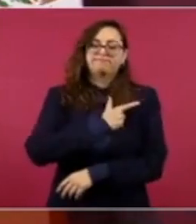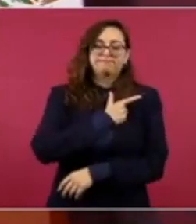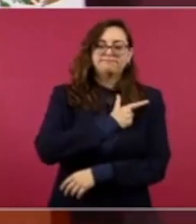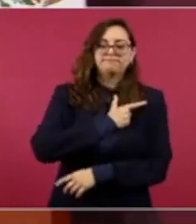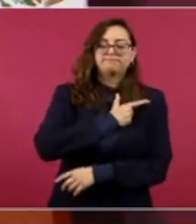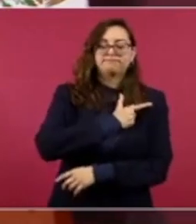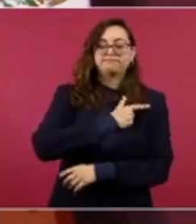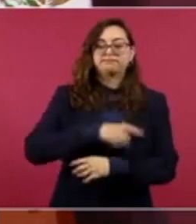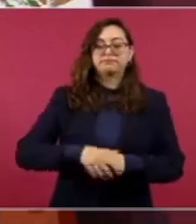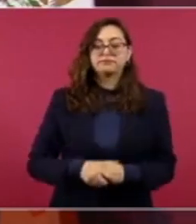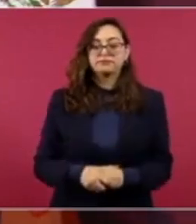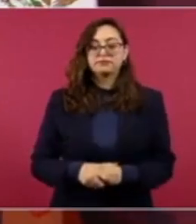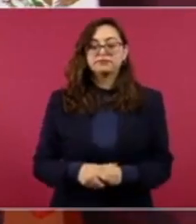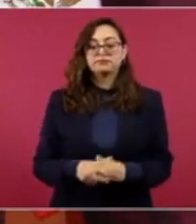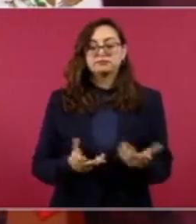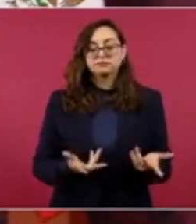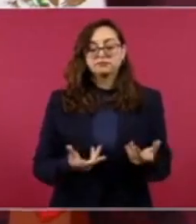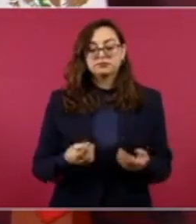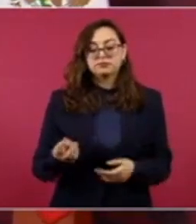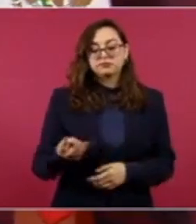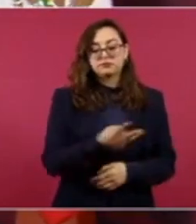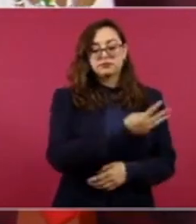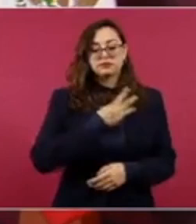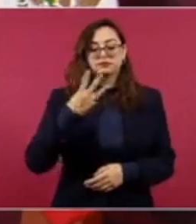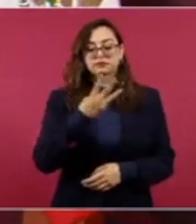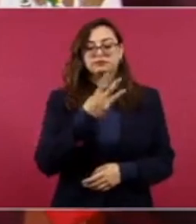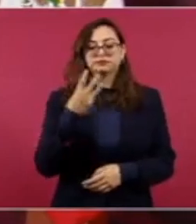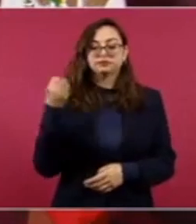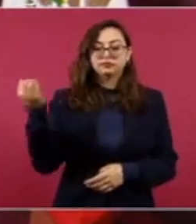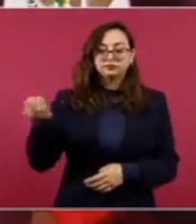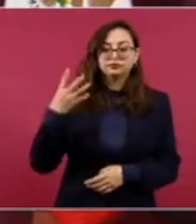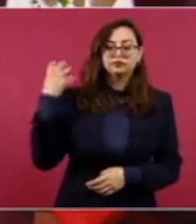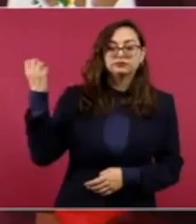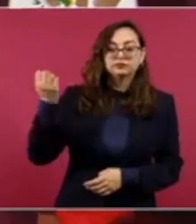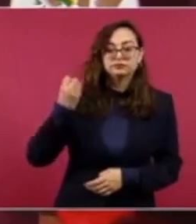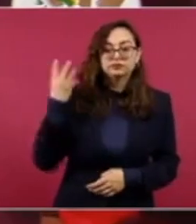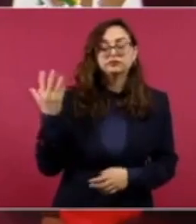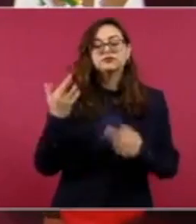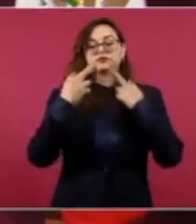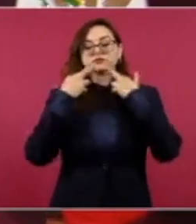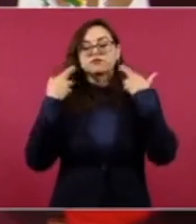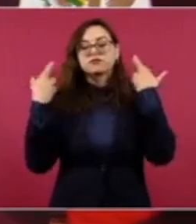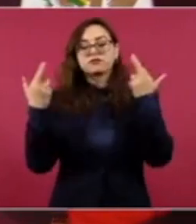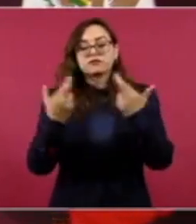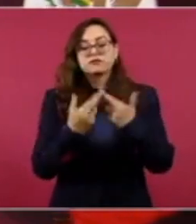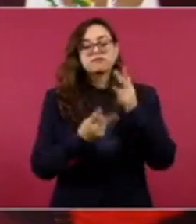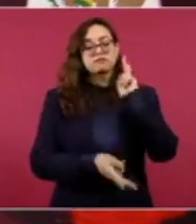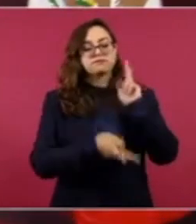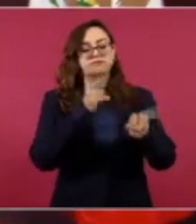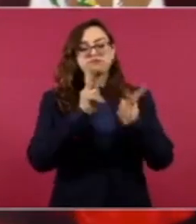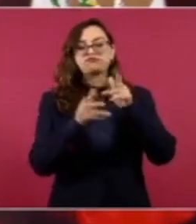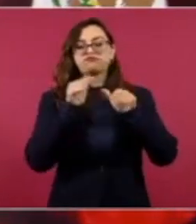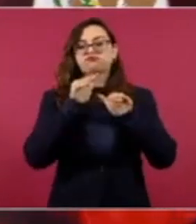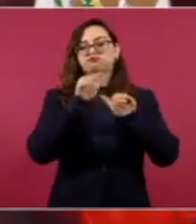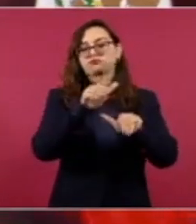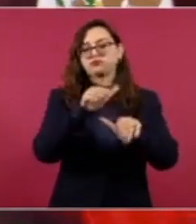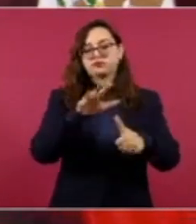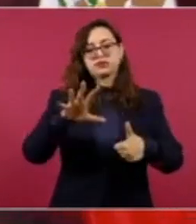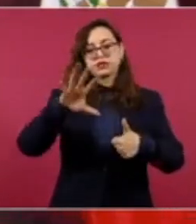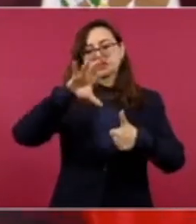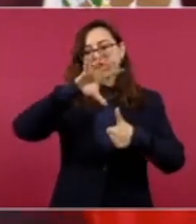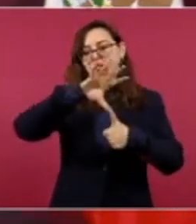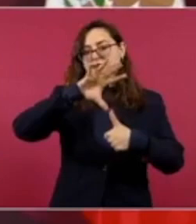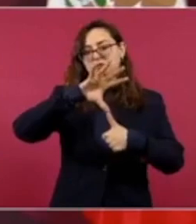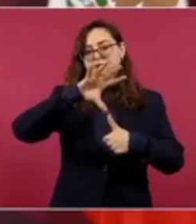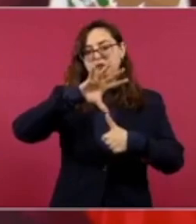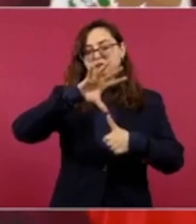llevar a cabo una cumbre de los tres países de América del Norte y vamos a tener